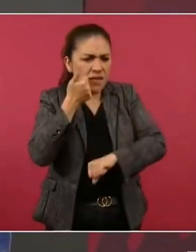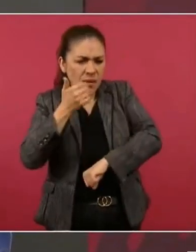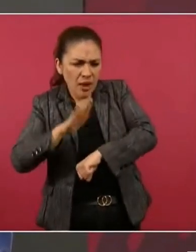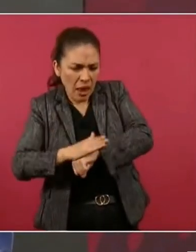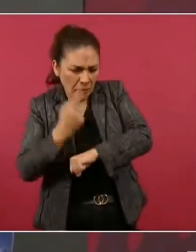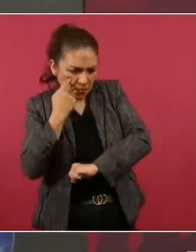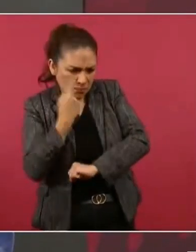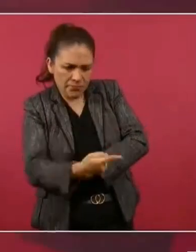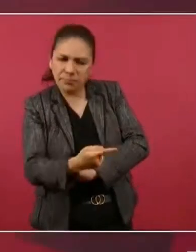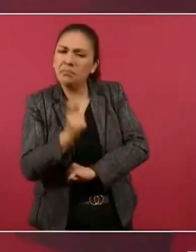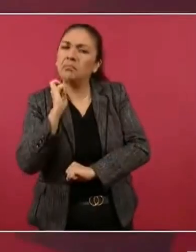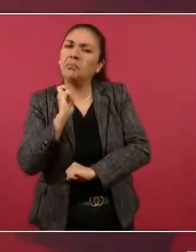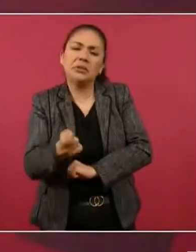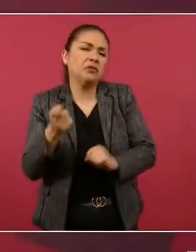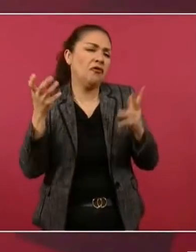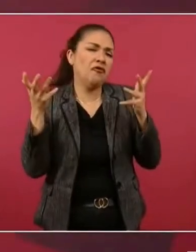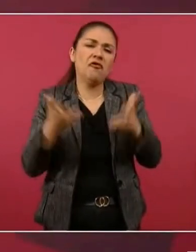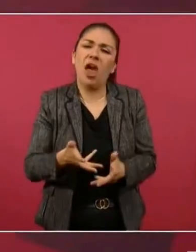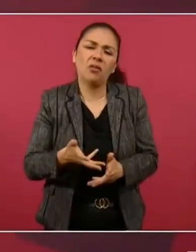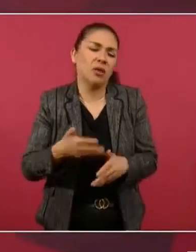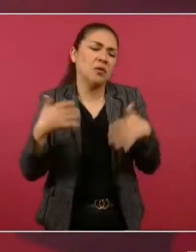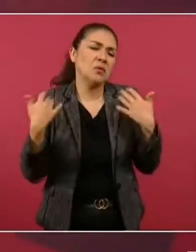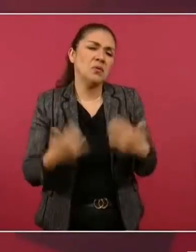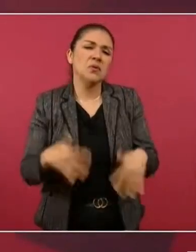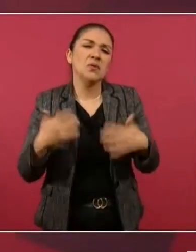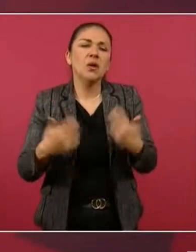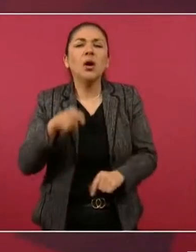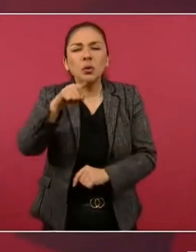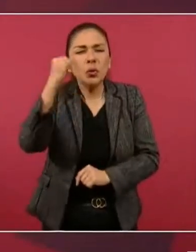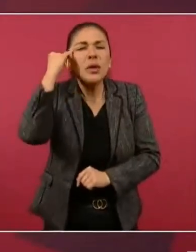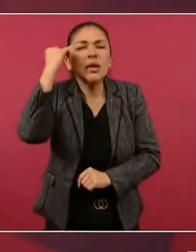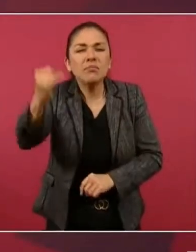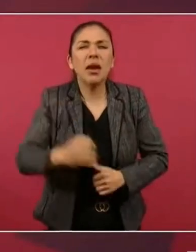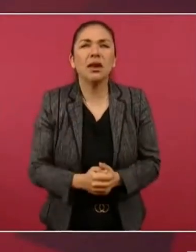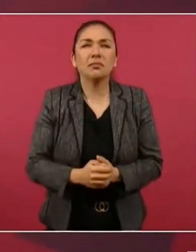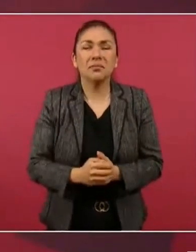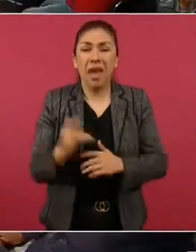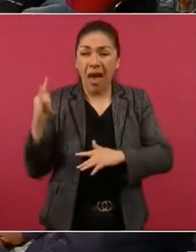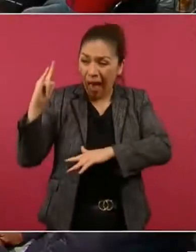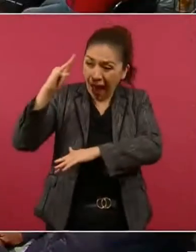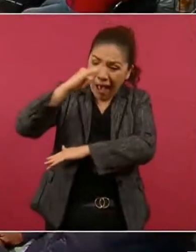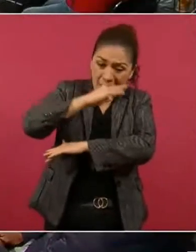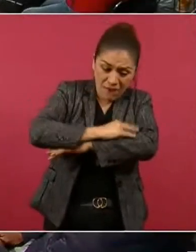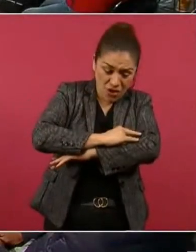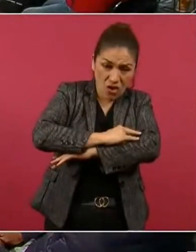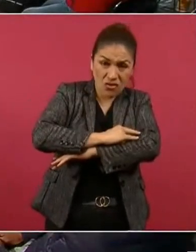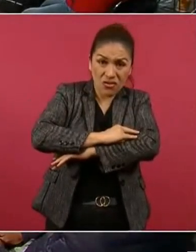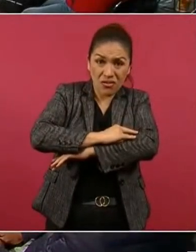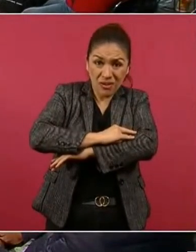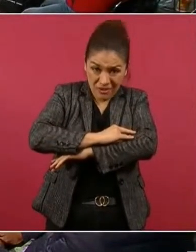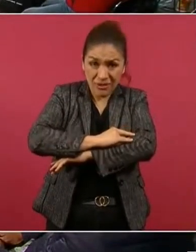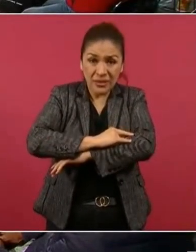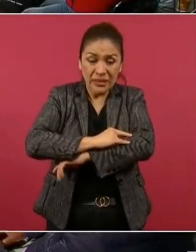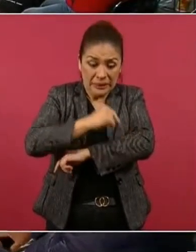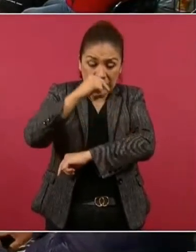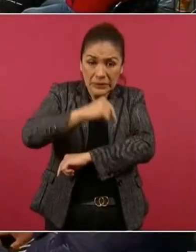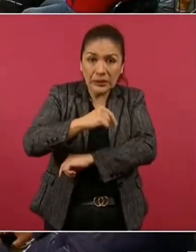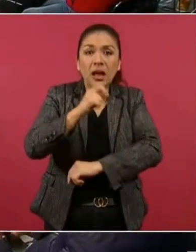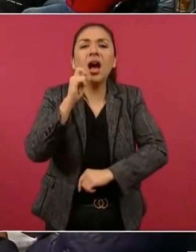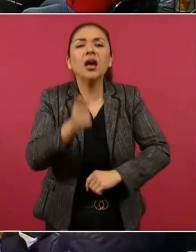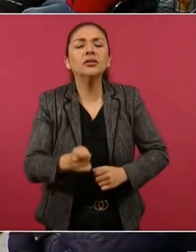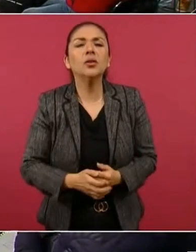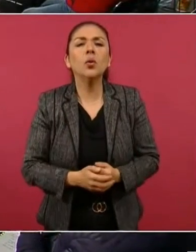Un fraude completo. Imagínense, un avión que sólo es